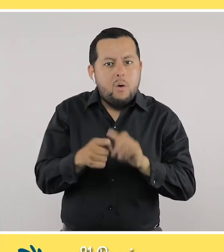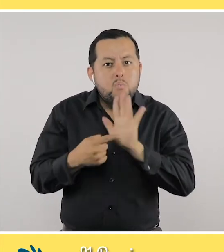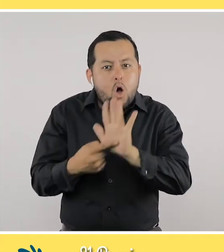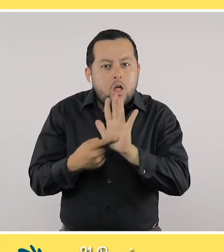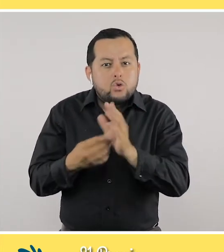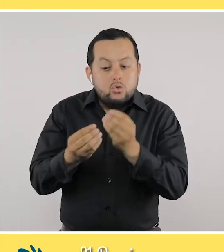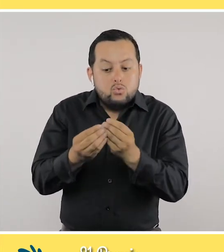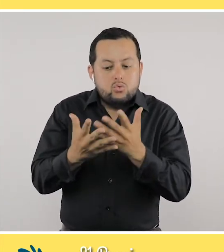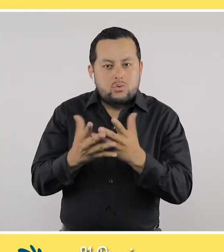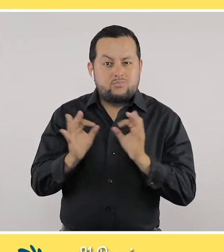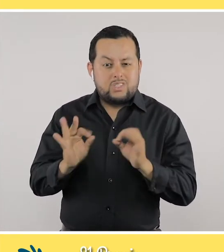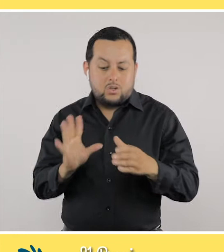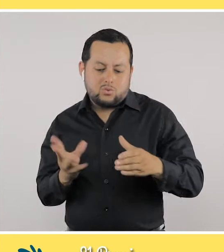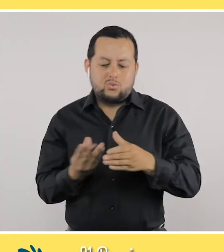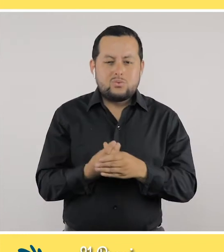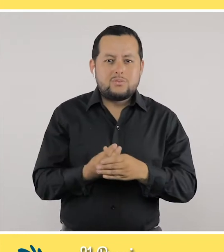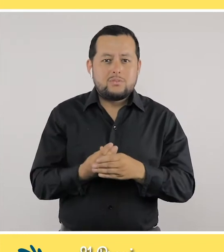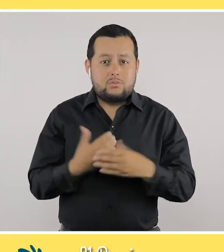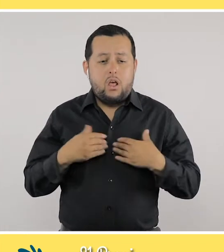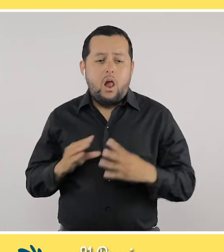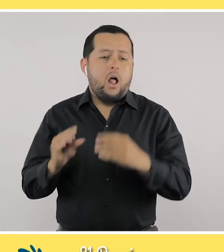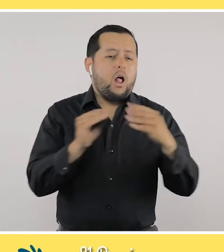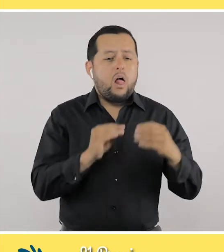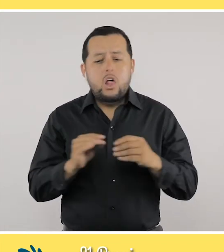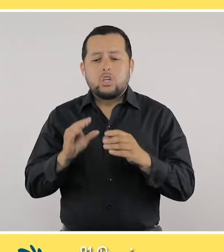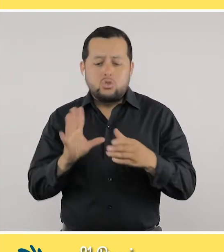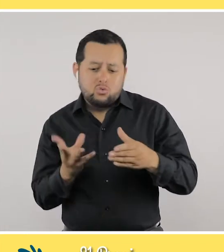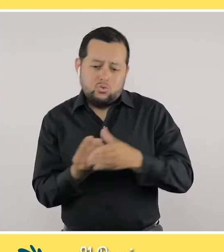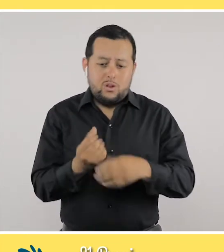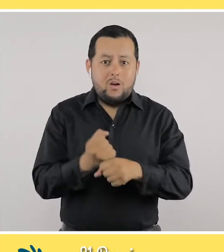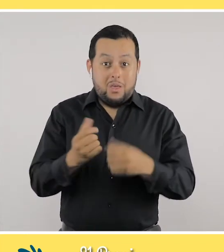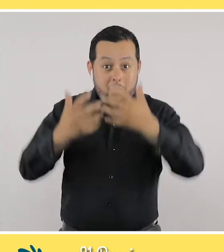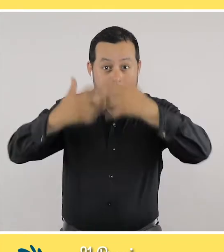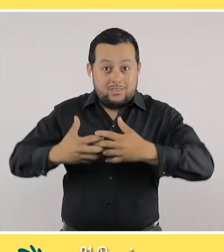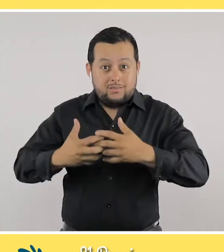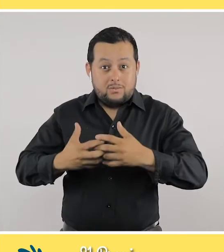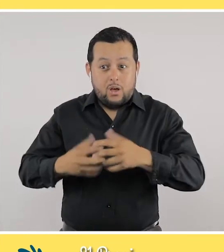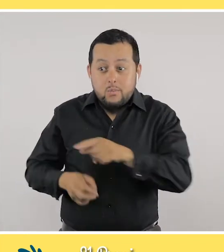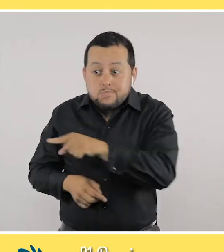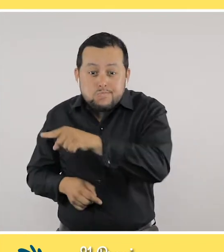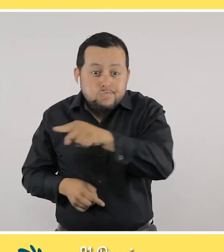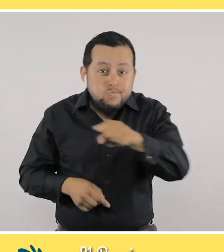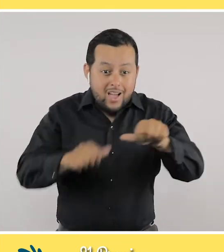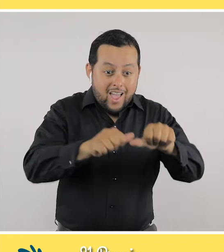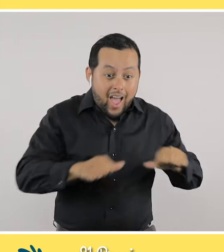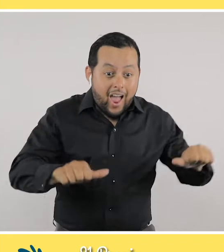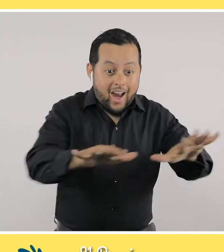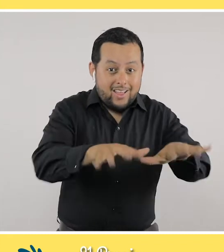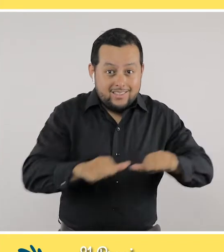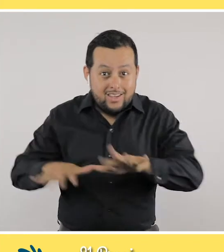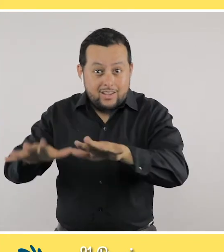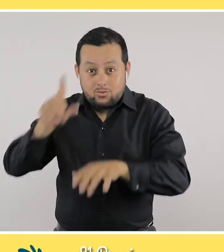estructurado de inclusión. Yo no puedo hablar de inclusión laboral cuando en la empresa no todas las áreas hablan ni siquiera el